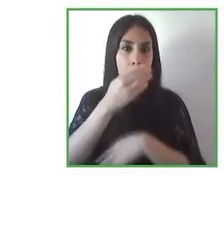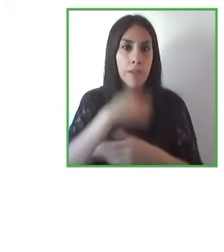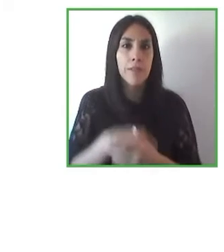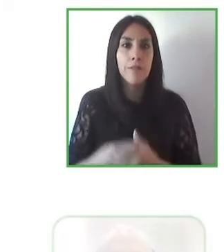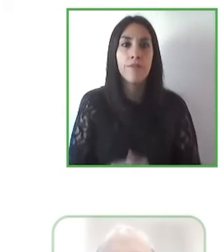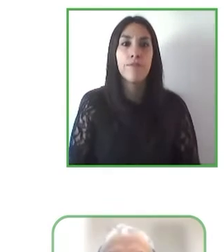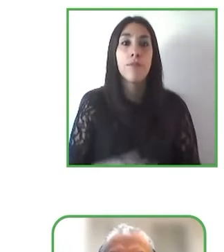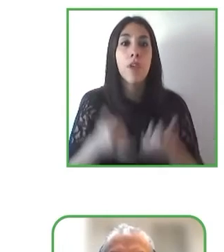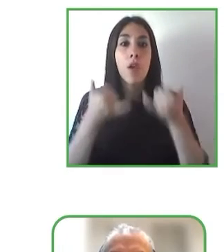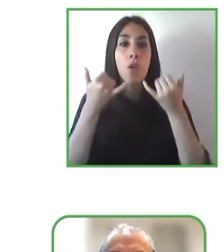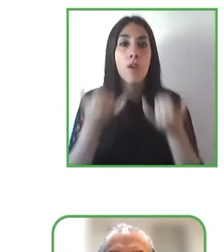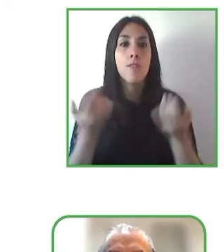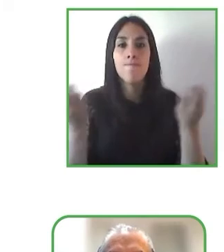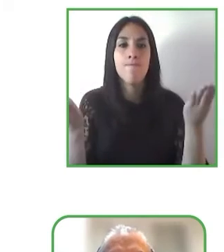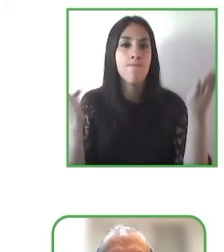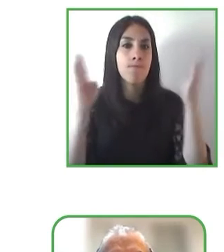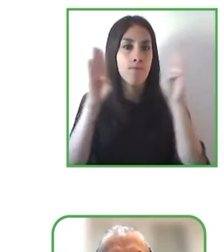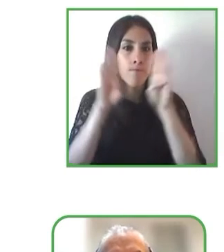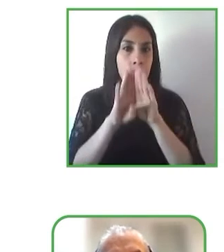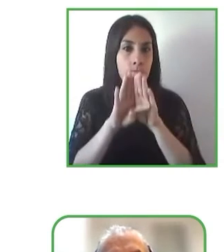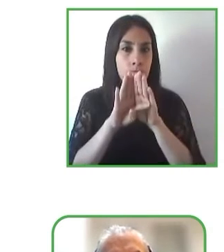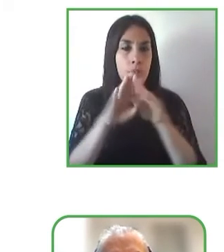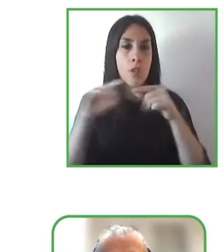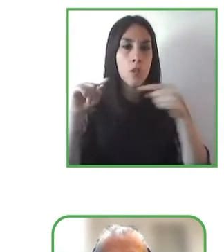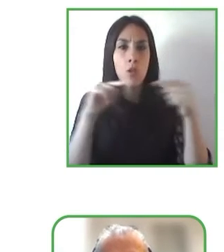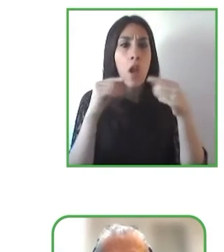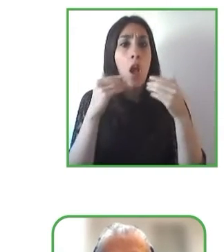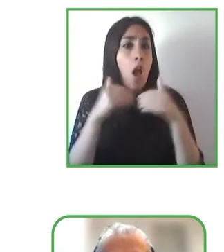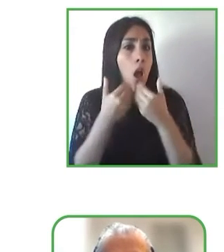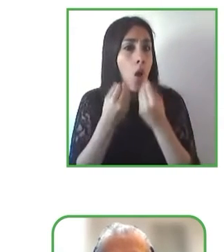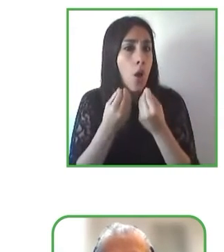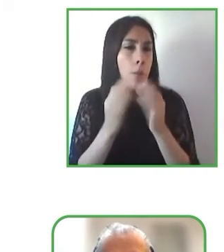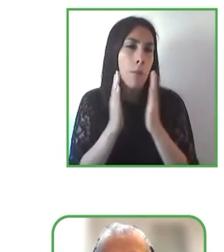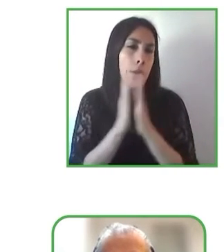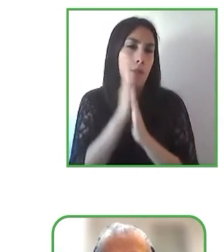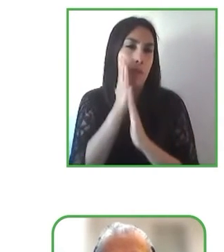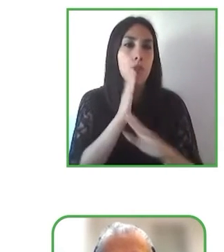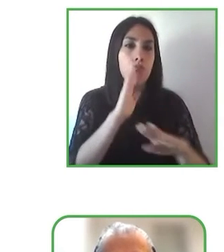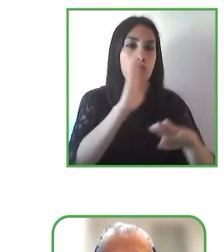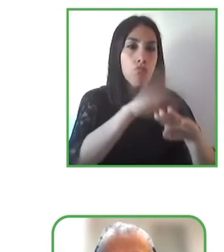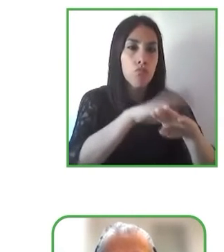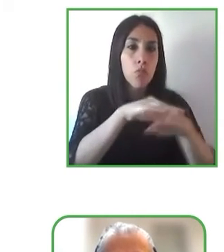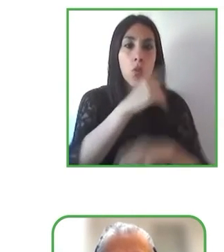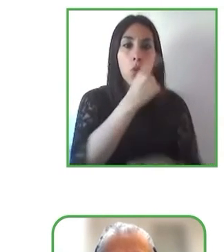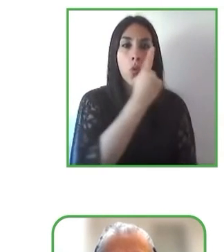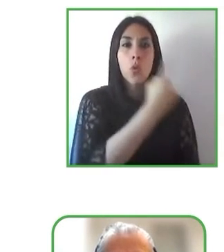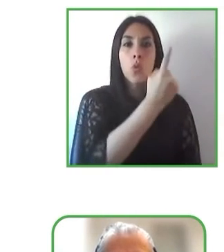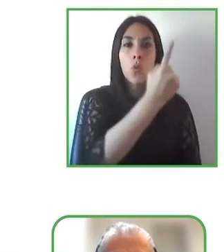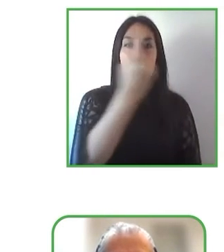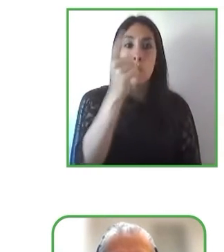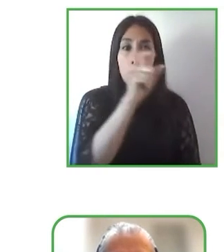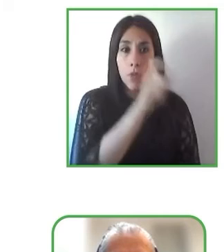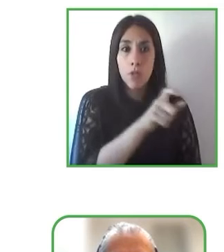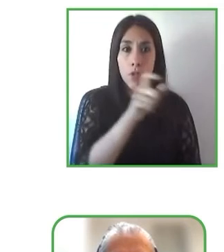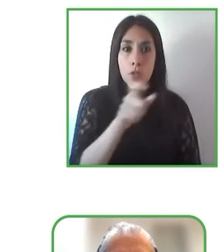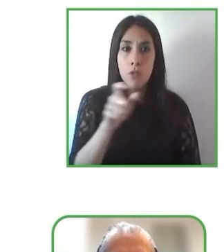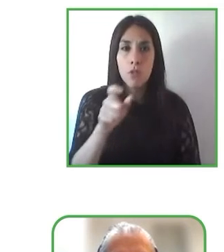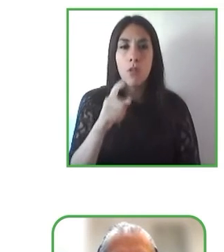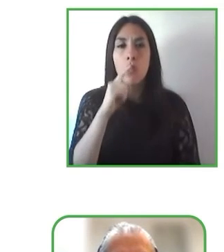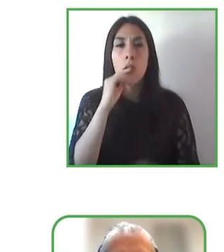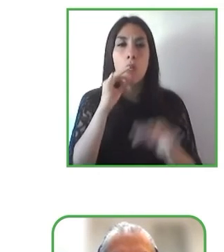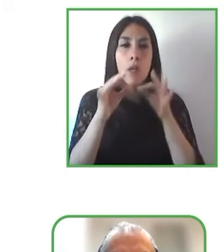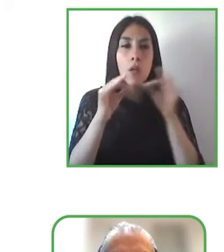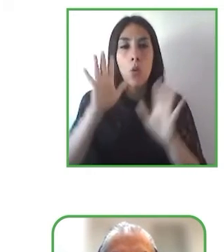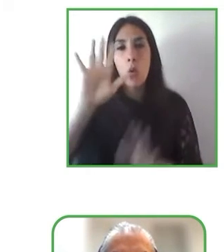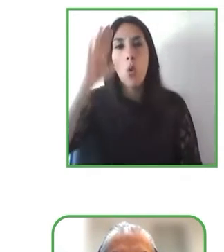con les voy a pedir a cada uno de los expositores una frase de cierre de conclusión